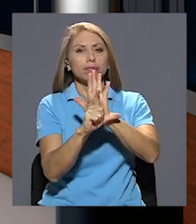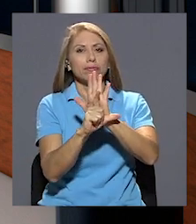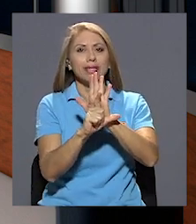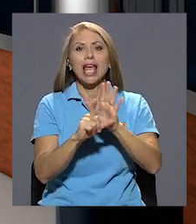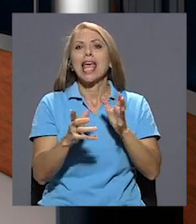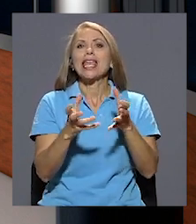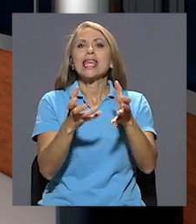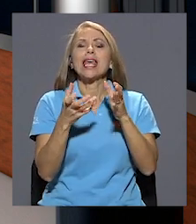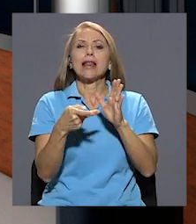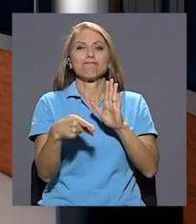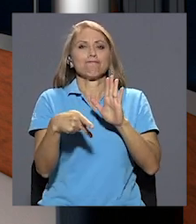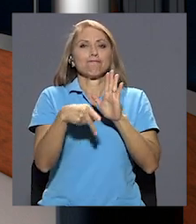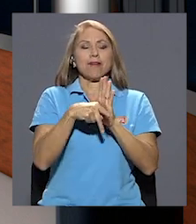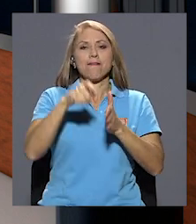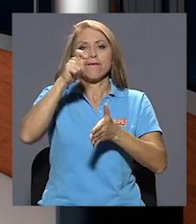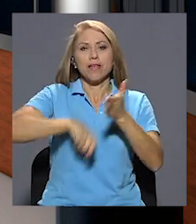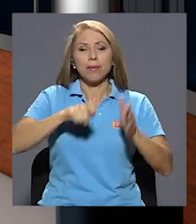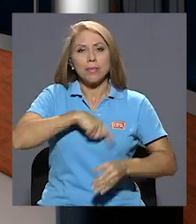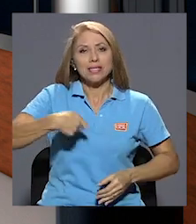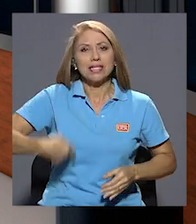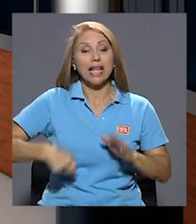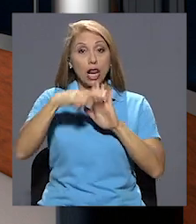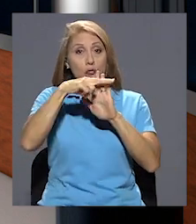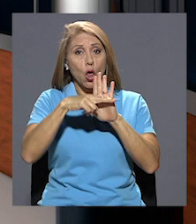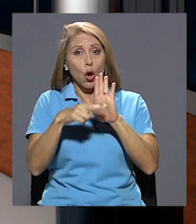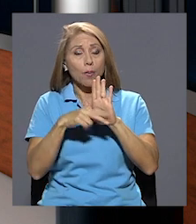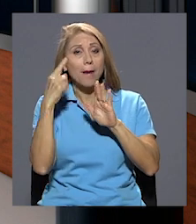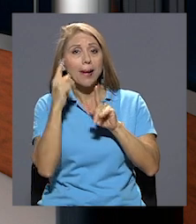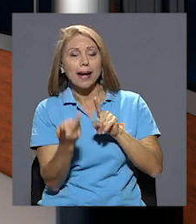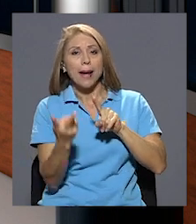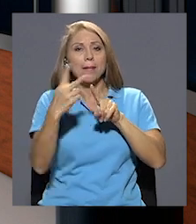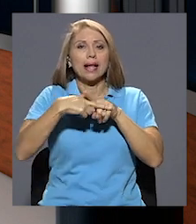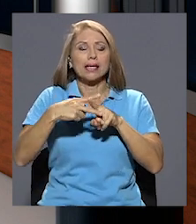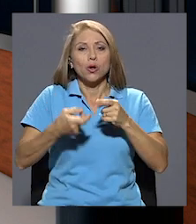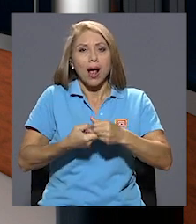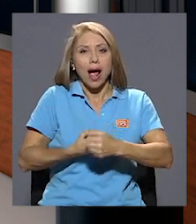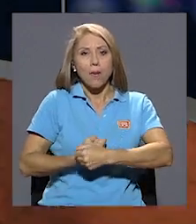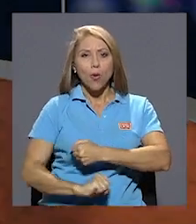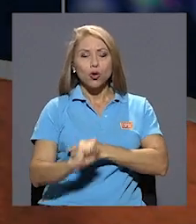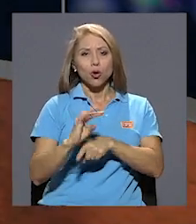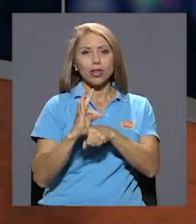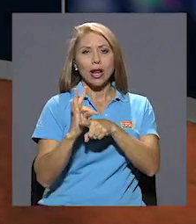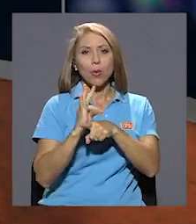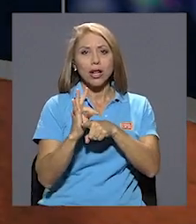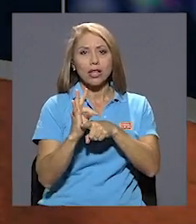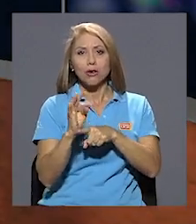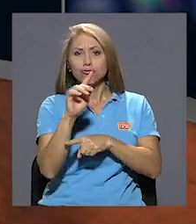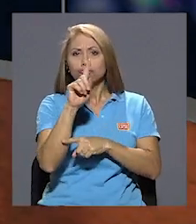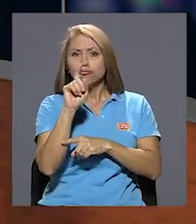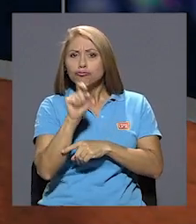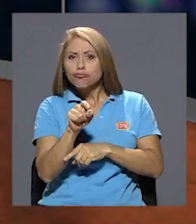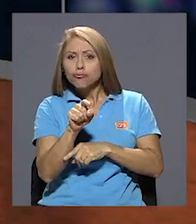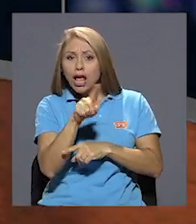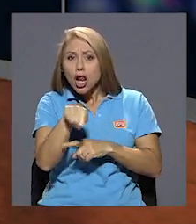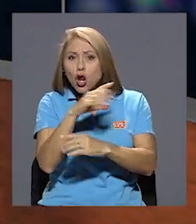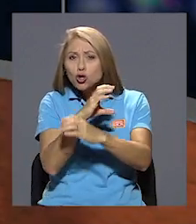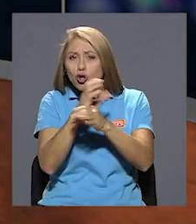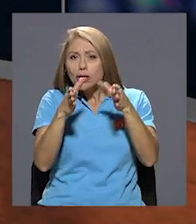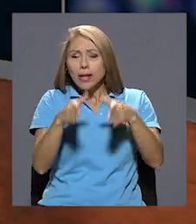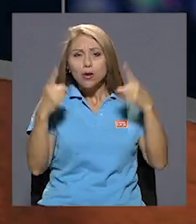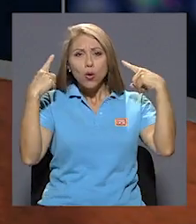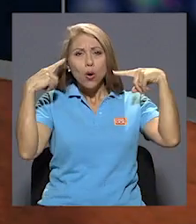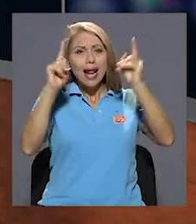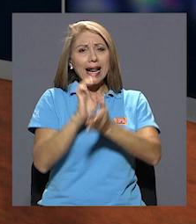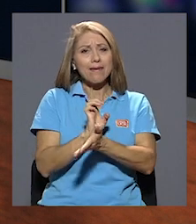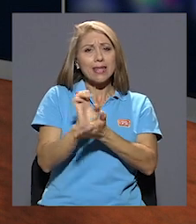Impedir la firma presidencial de la norma para la aplicación del aborto terapeuta. ¿Lograrán evitar los conservadores